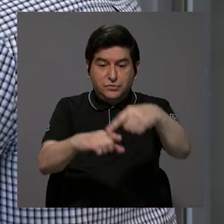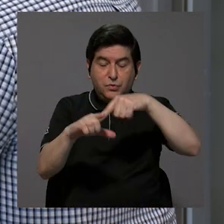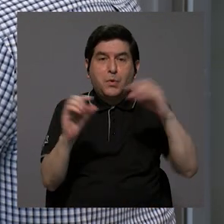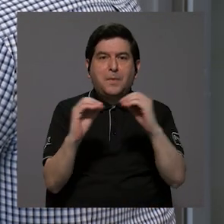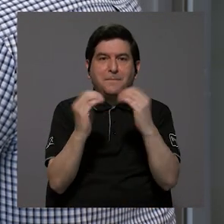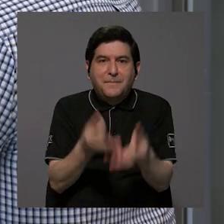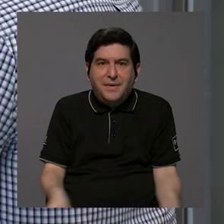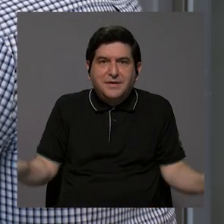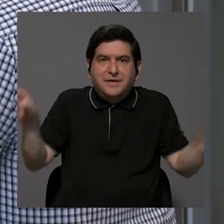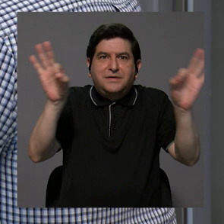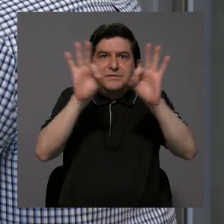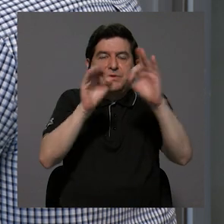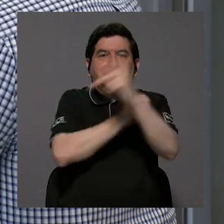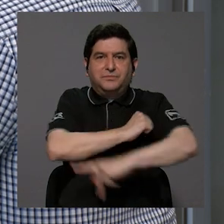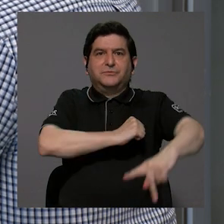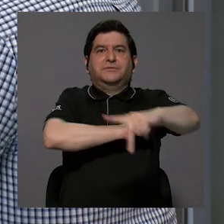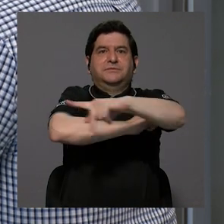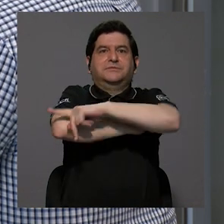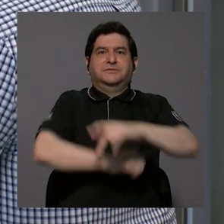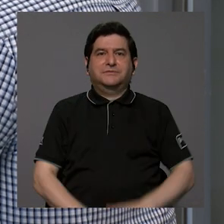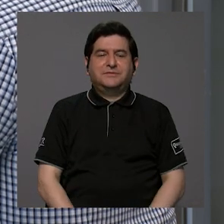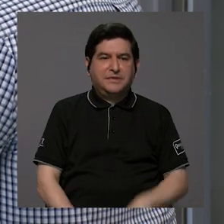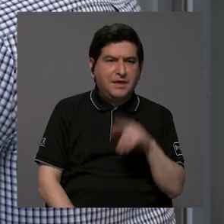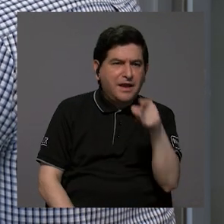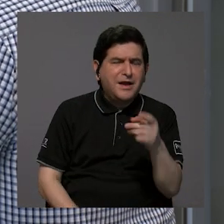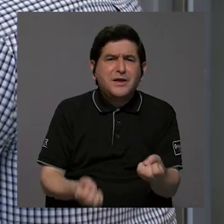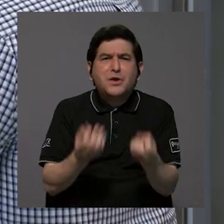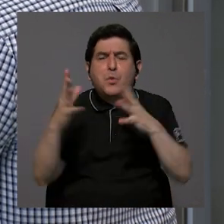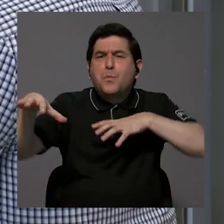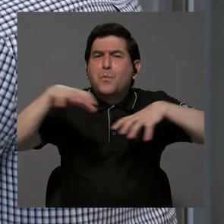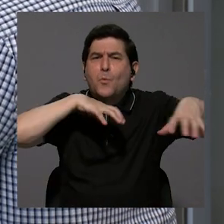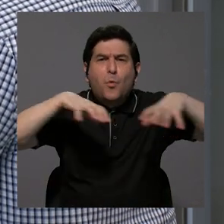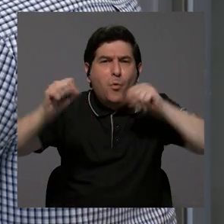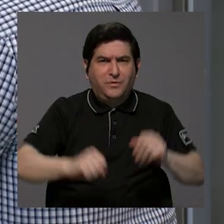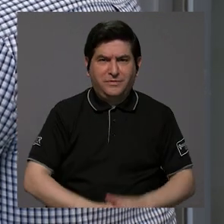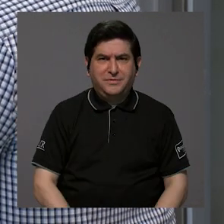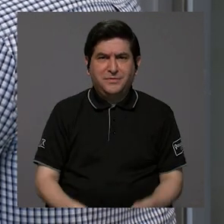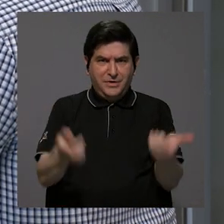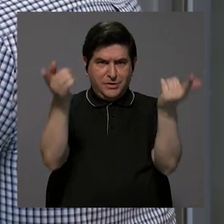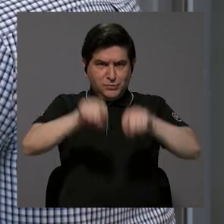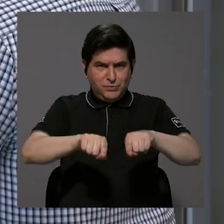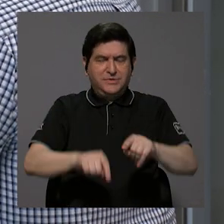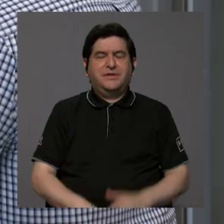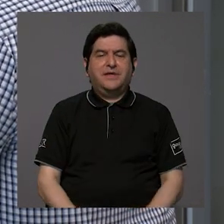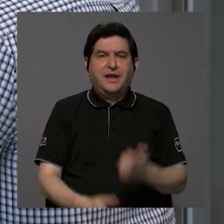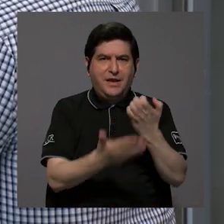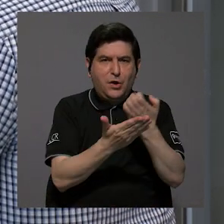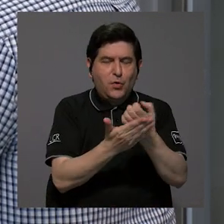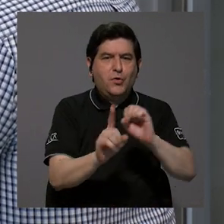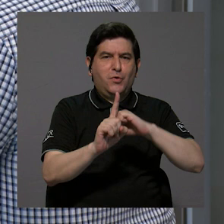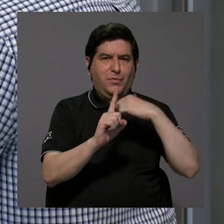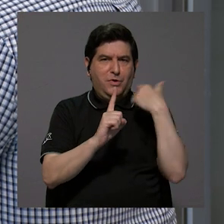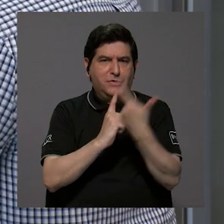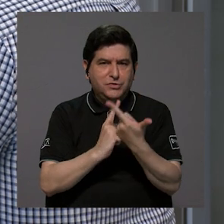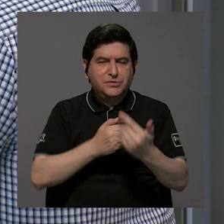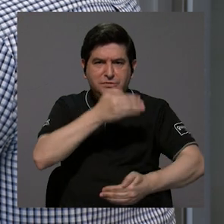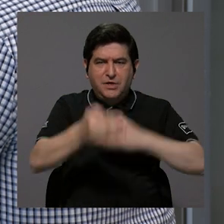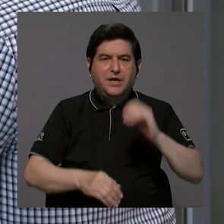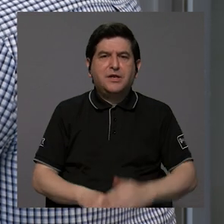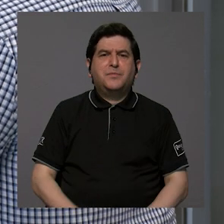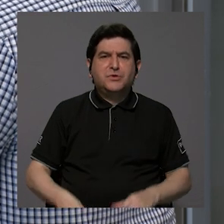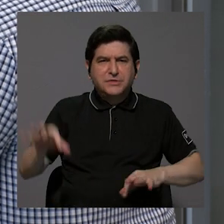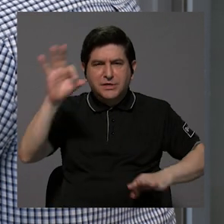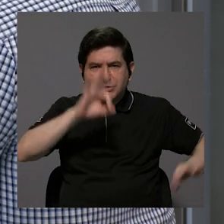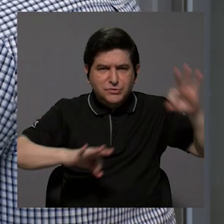importante de nuestro país, en el que se dan un montón de actividades, tanto económicas, sociales y muchísimos procesos físicos,